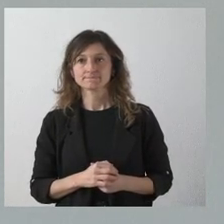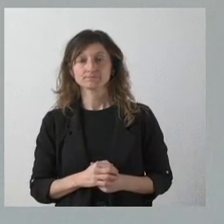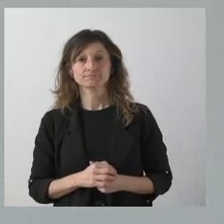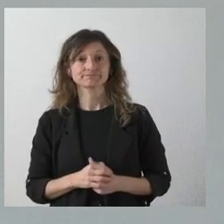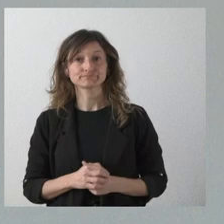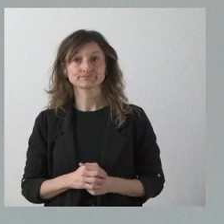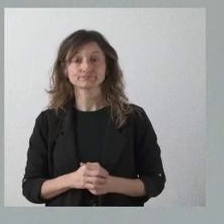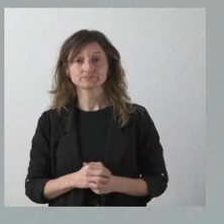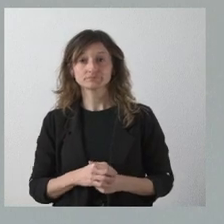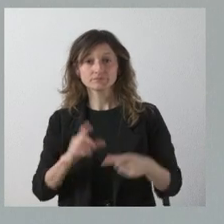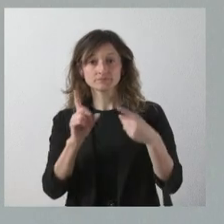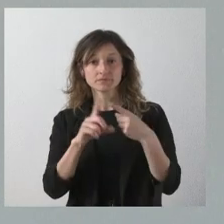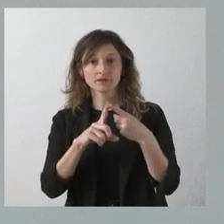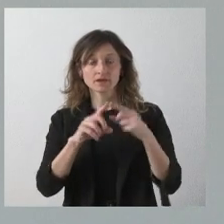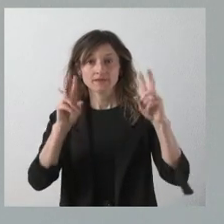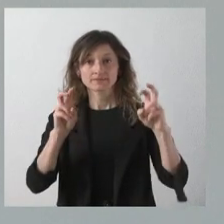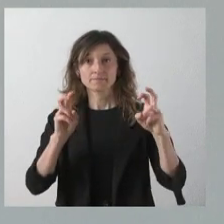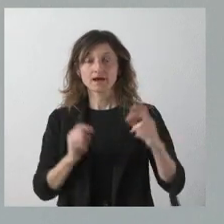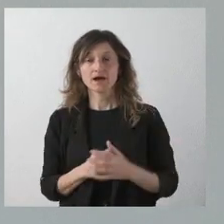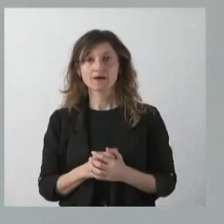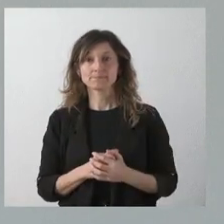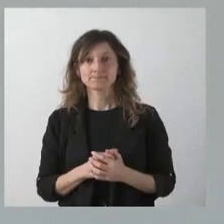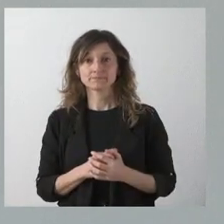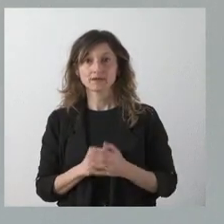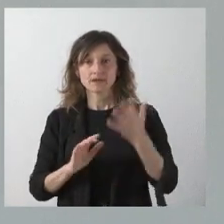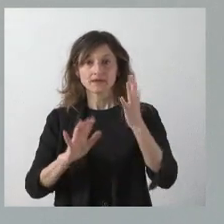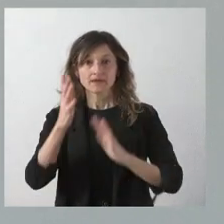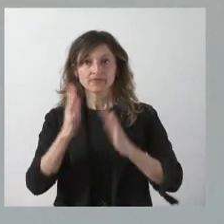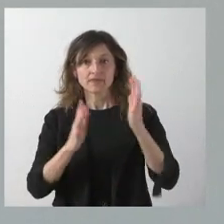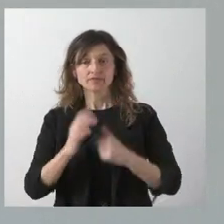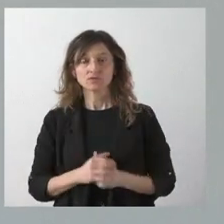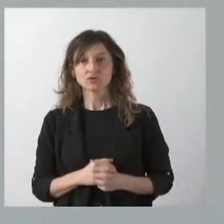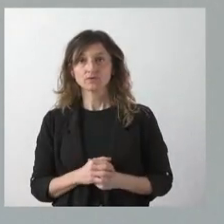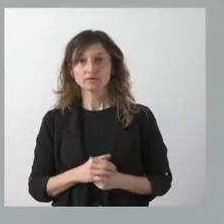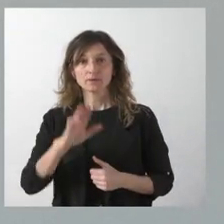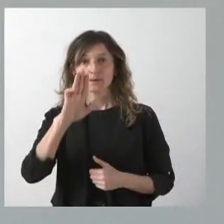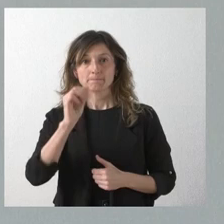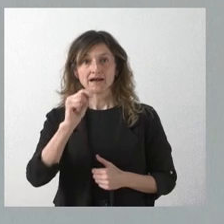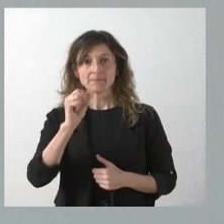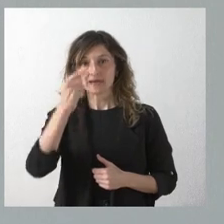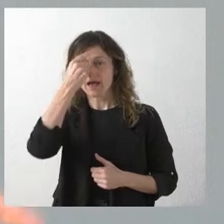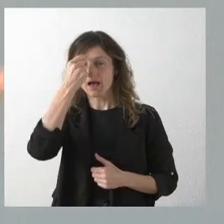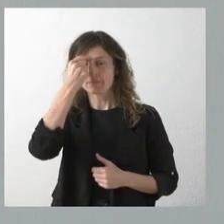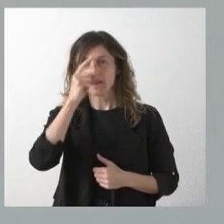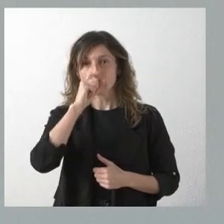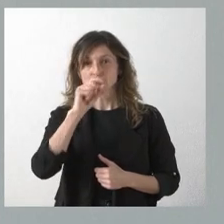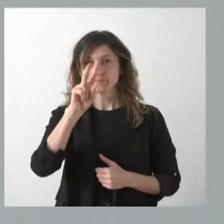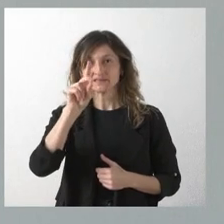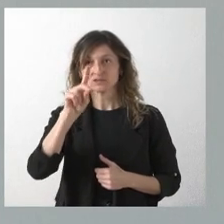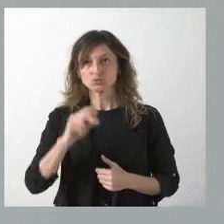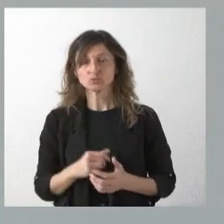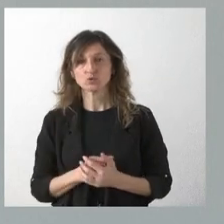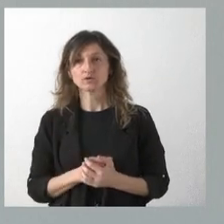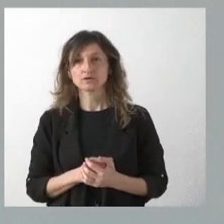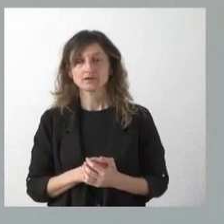Sobre el primer asunto, el incendio de la sierra de la Paramera en Ávila fue del año 21. Me plantea usted,